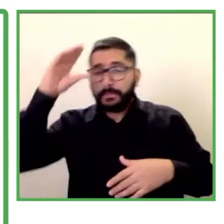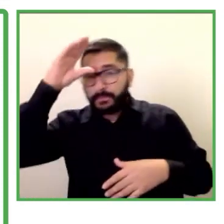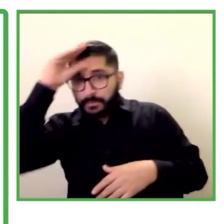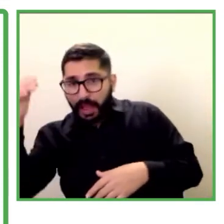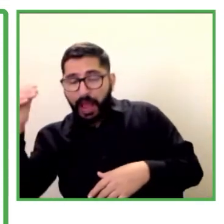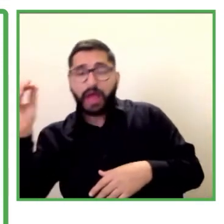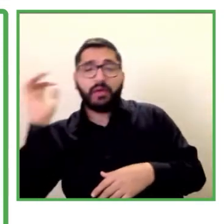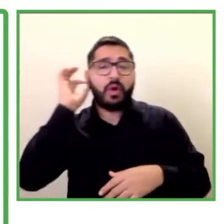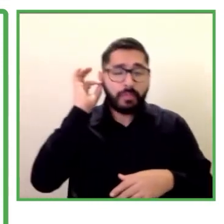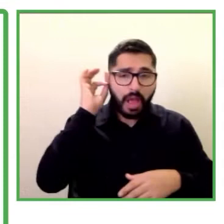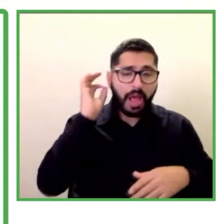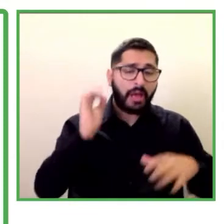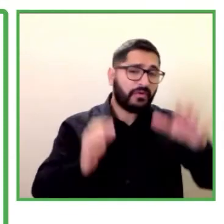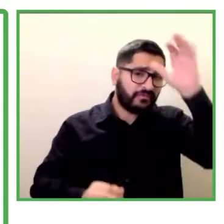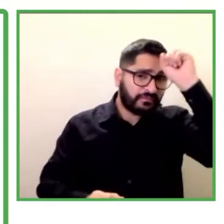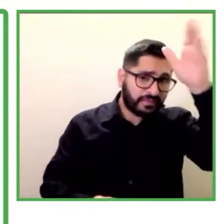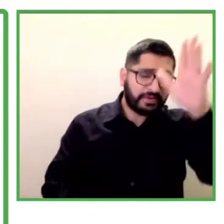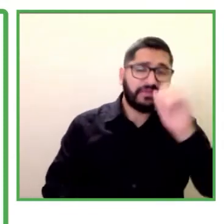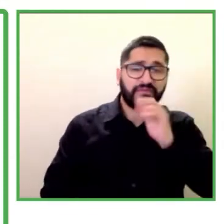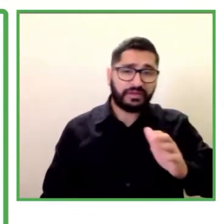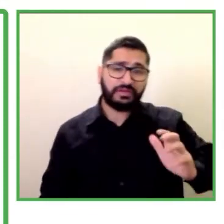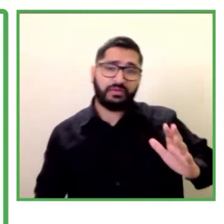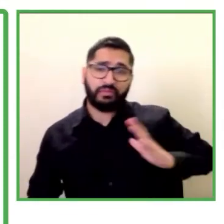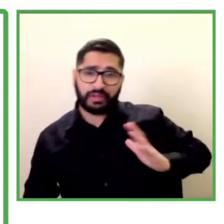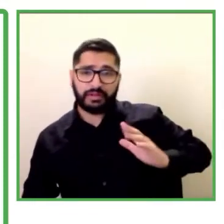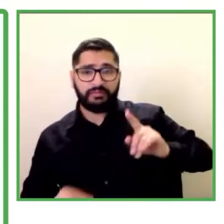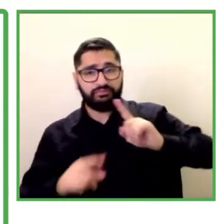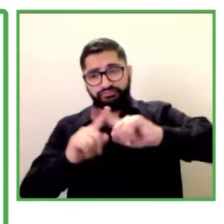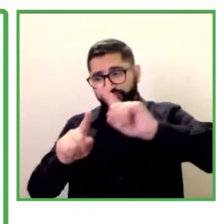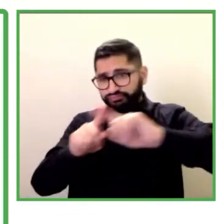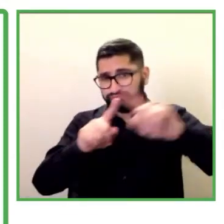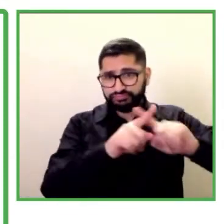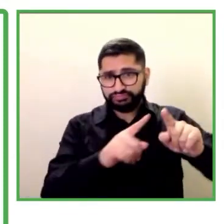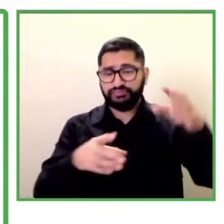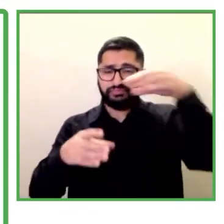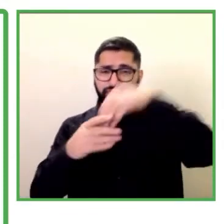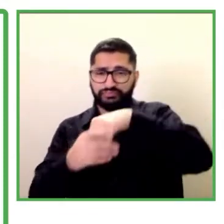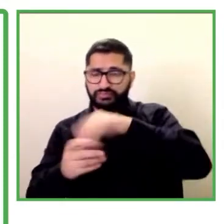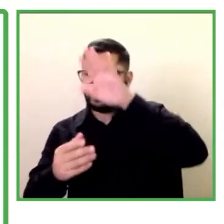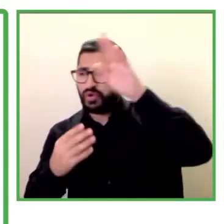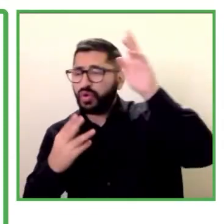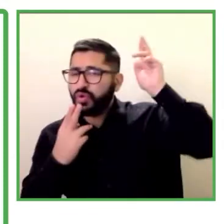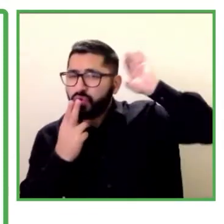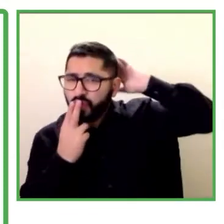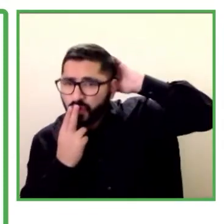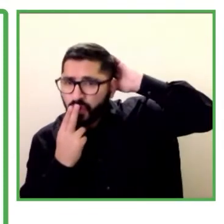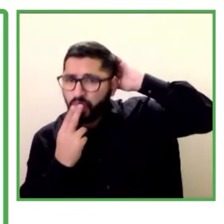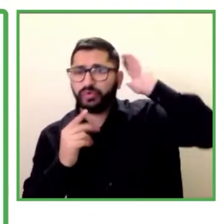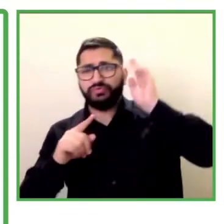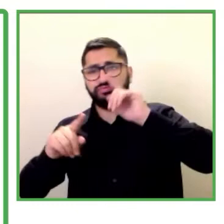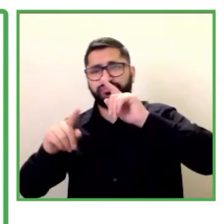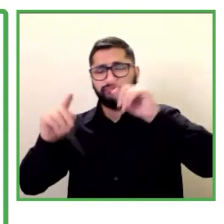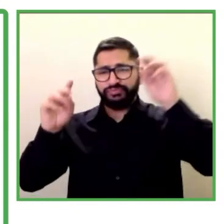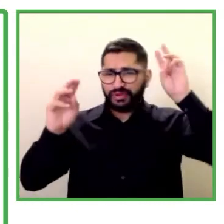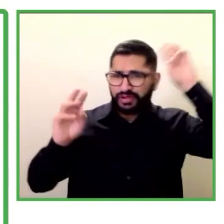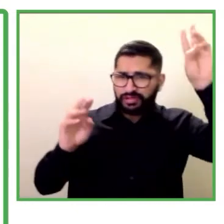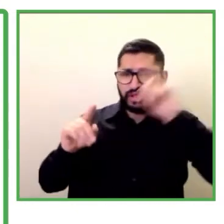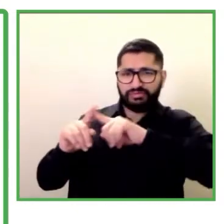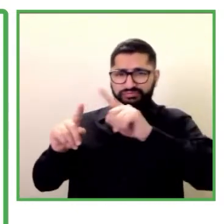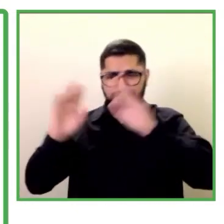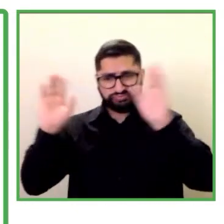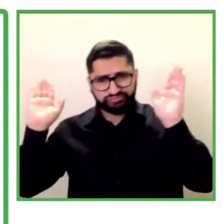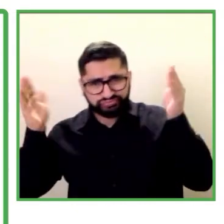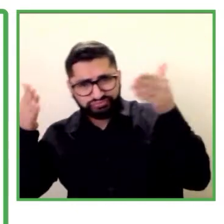originario y queremos hacerlo responsablemente desde la REIN tocar también estos otros temas y explorar hacia adelante como segundo por supuesto seguir